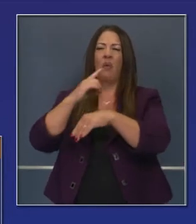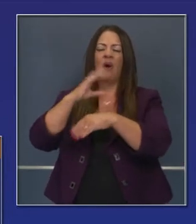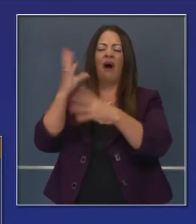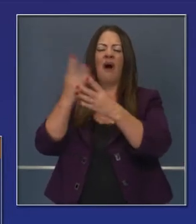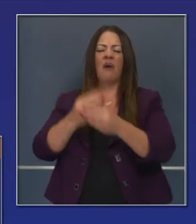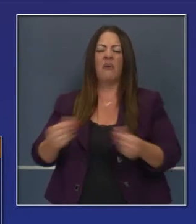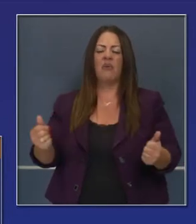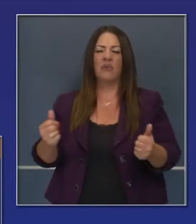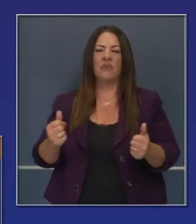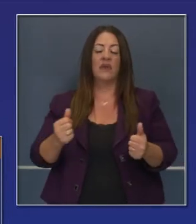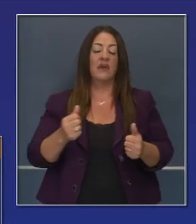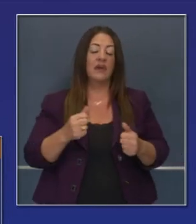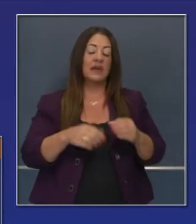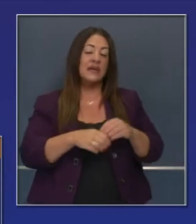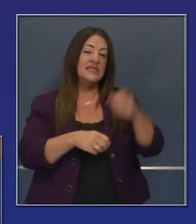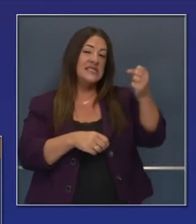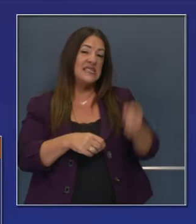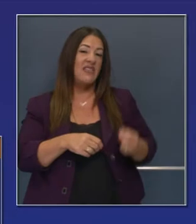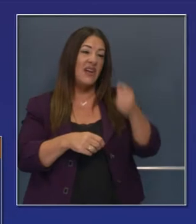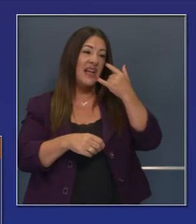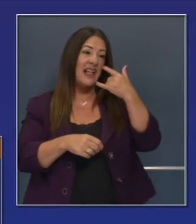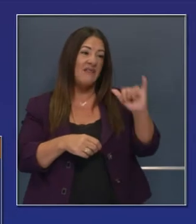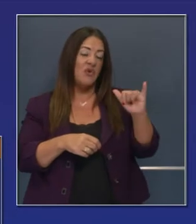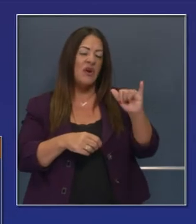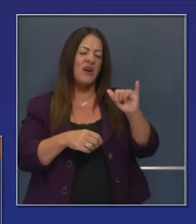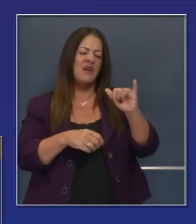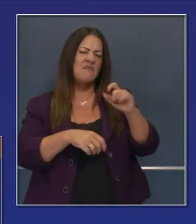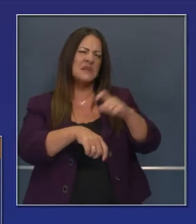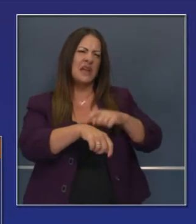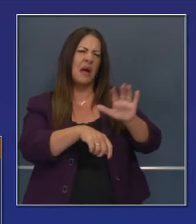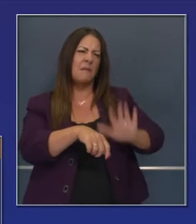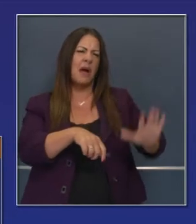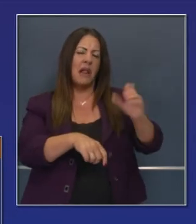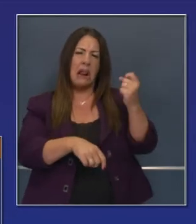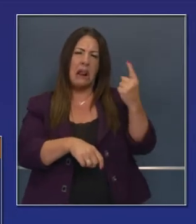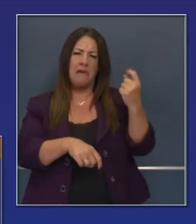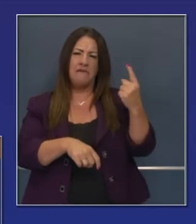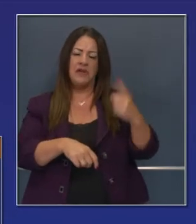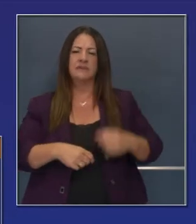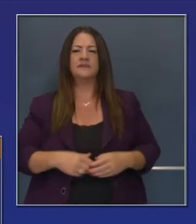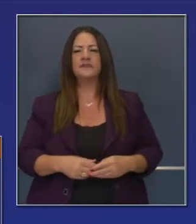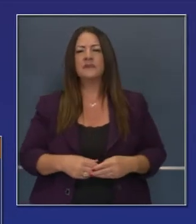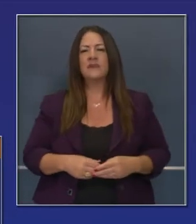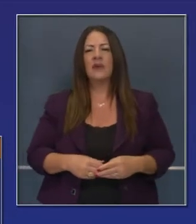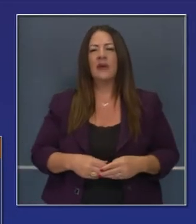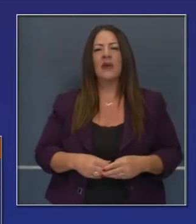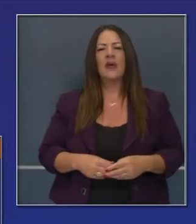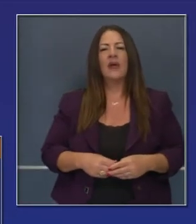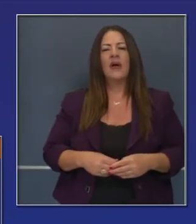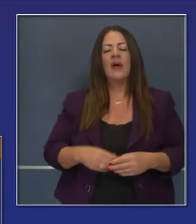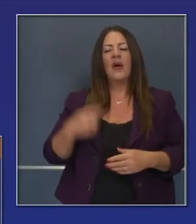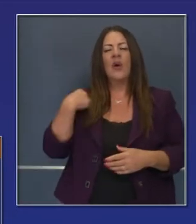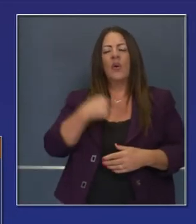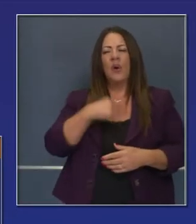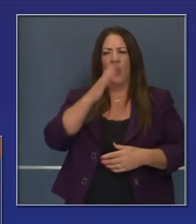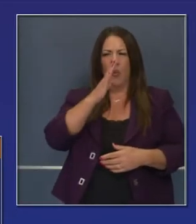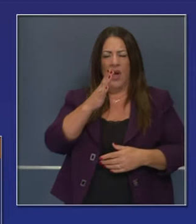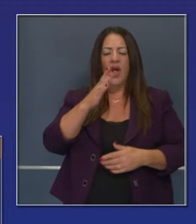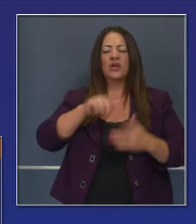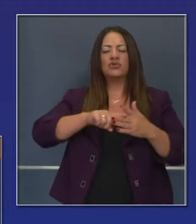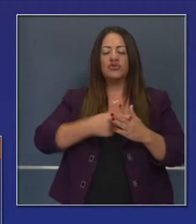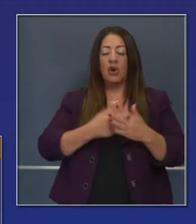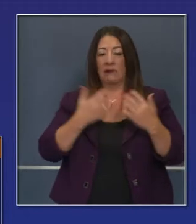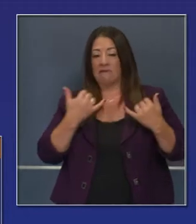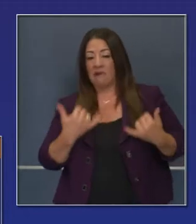alertas. Y más tarde en la noche, cerca de las 11 de la noche, en el sur de California se levantarán estas alertas